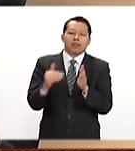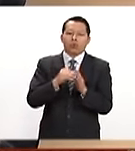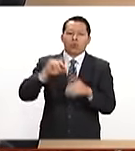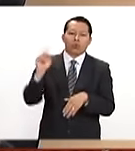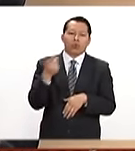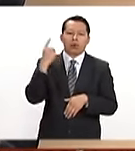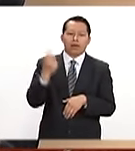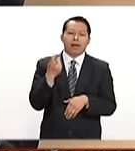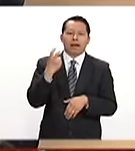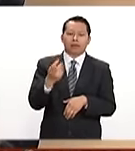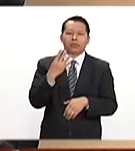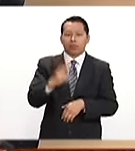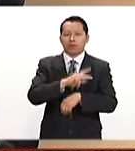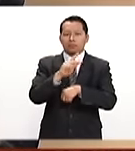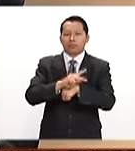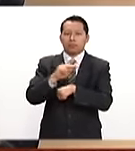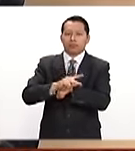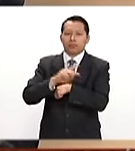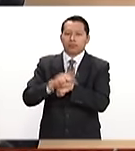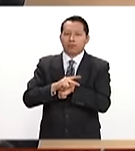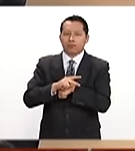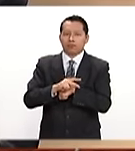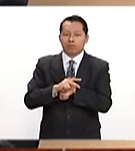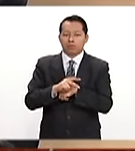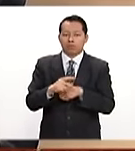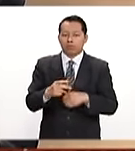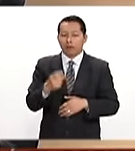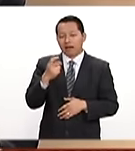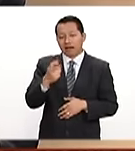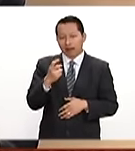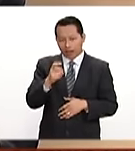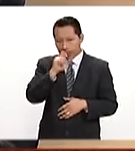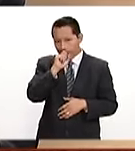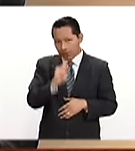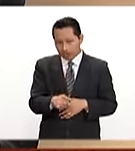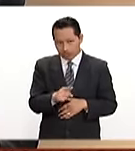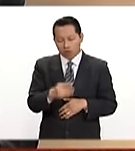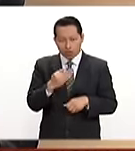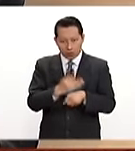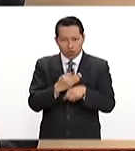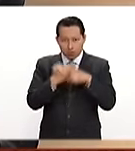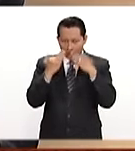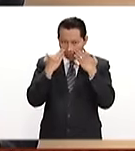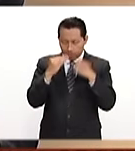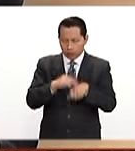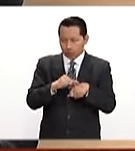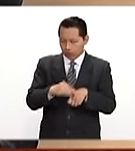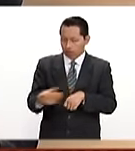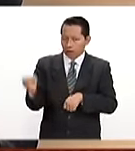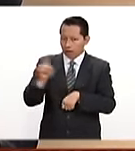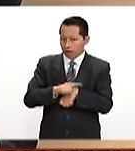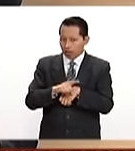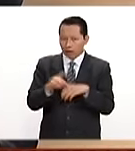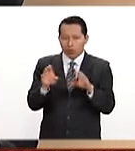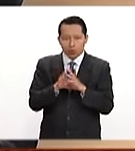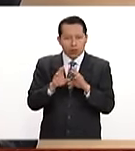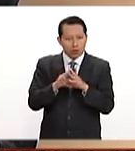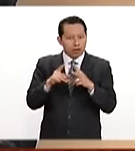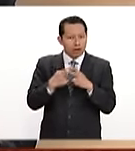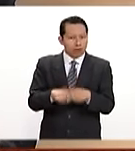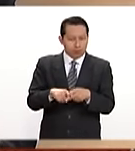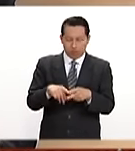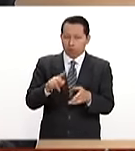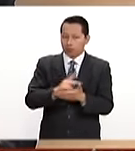a estas cuatro naciones. Ese es el tamaño de lo que estamos presenciando hoy en día. Apenas están haciendo este